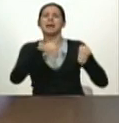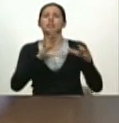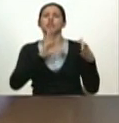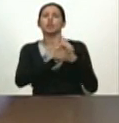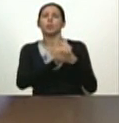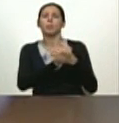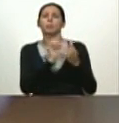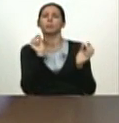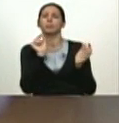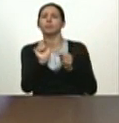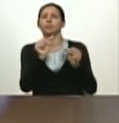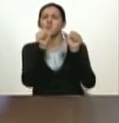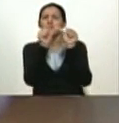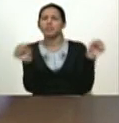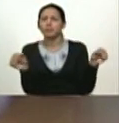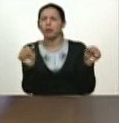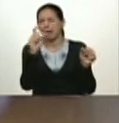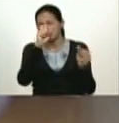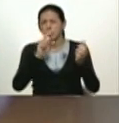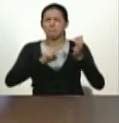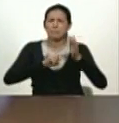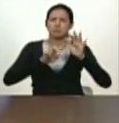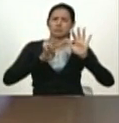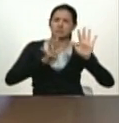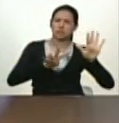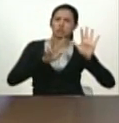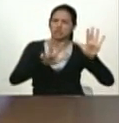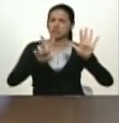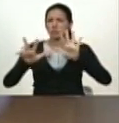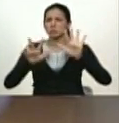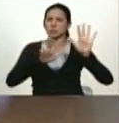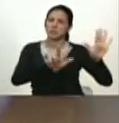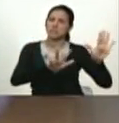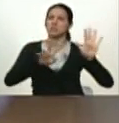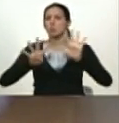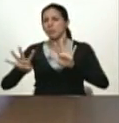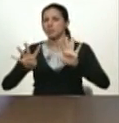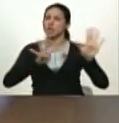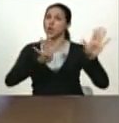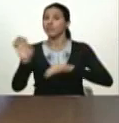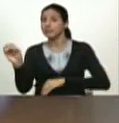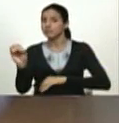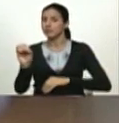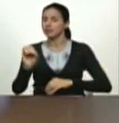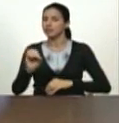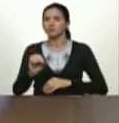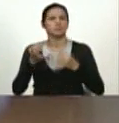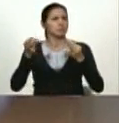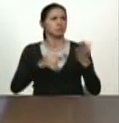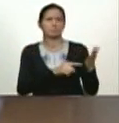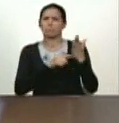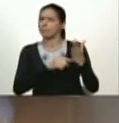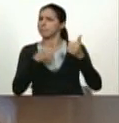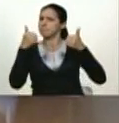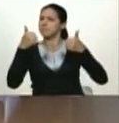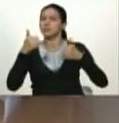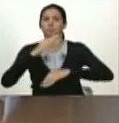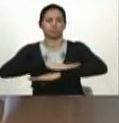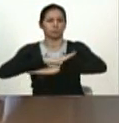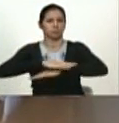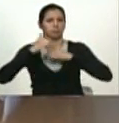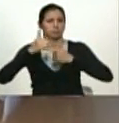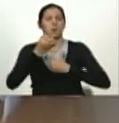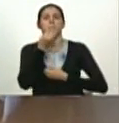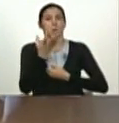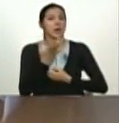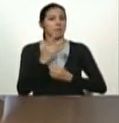decadente del año 88, 89, 90. Aristóbulo siempre fue una referencia para todos nosotros y para muchos sectores